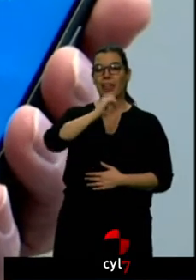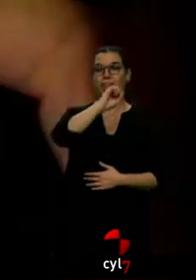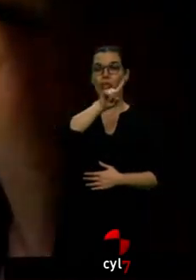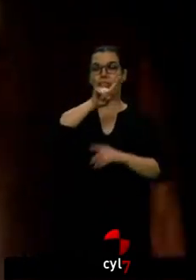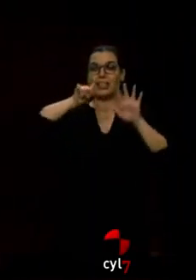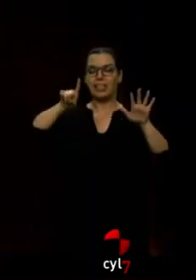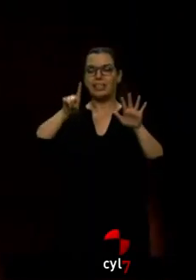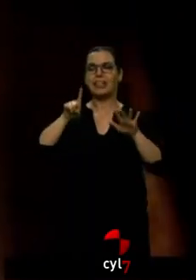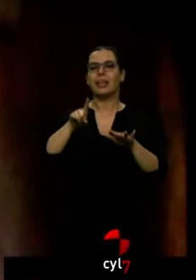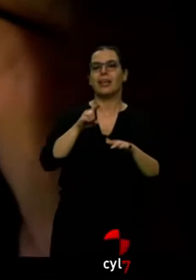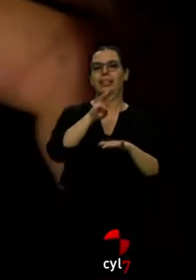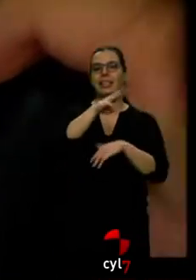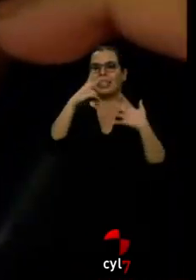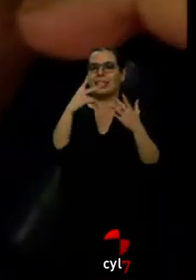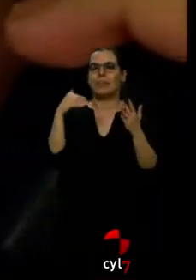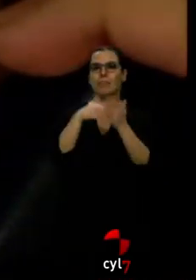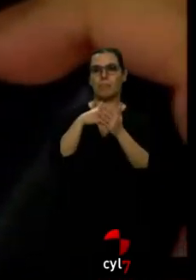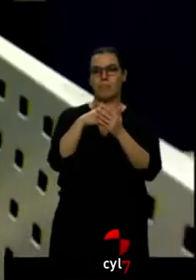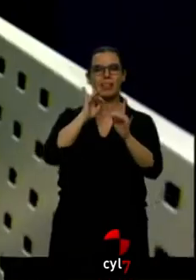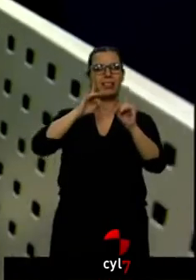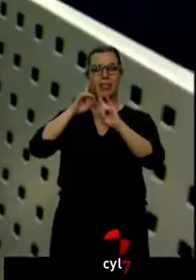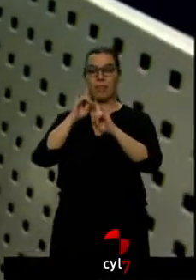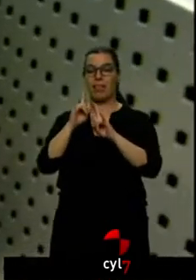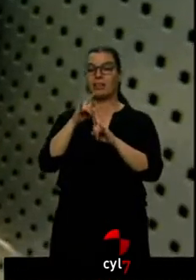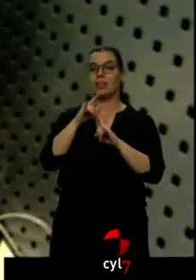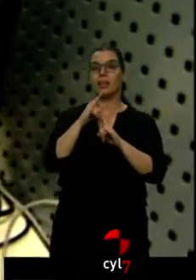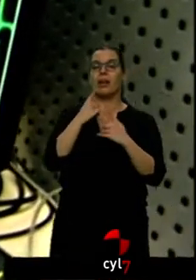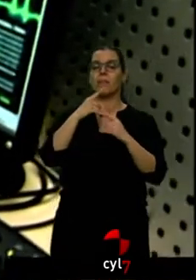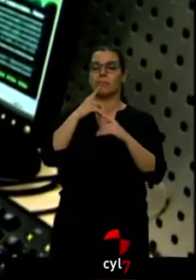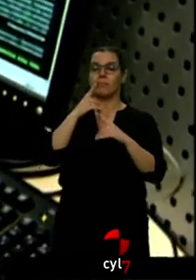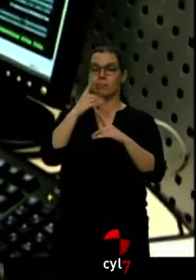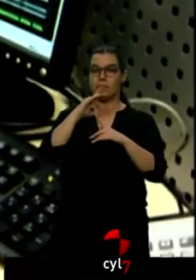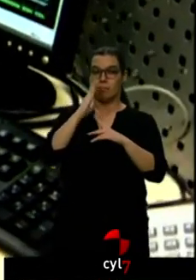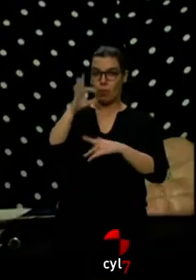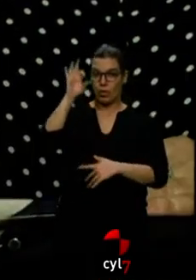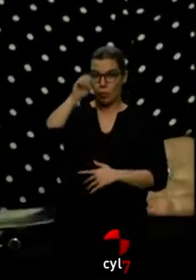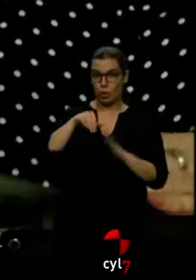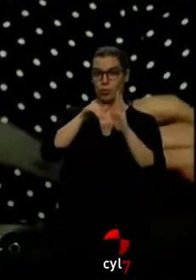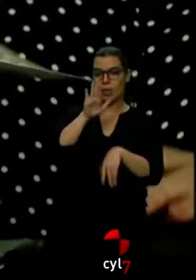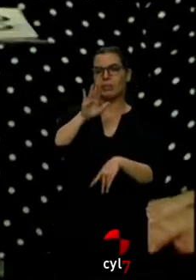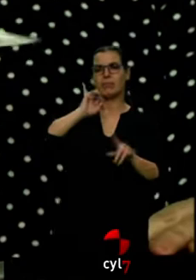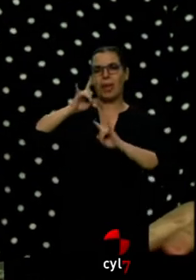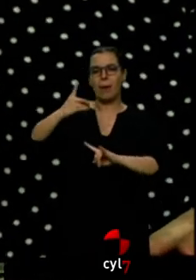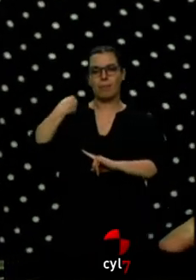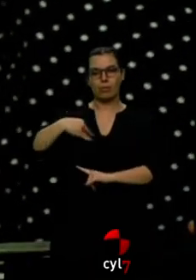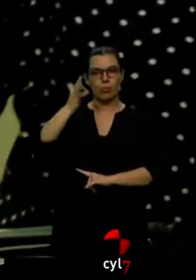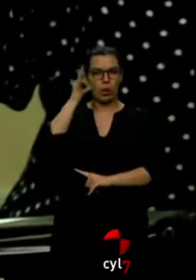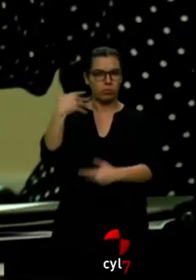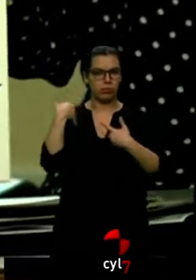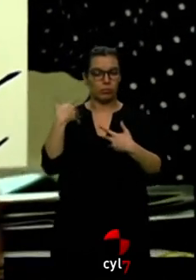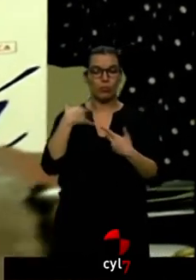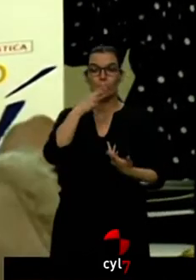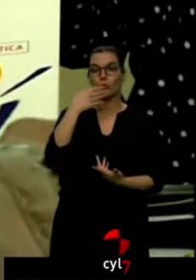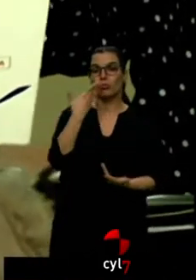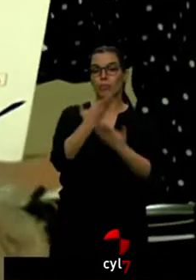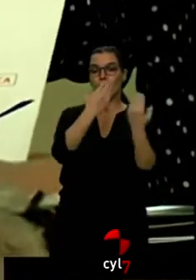.000 llamadas. Casi en el 75% de las ocasiones llamó la propia víctima. Por eso las autoridades piden la implicación de toda